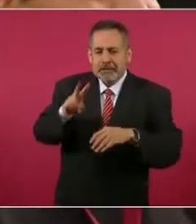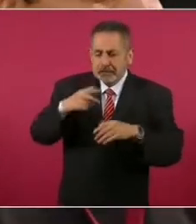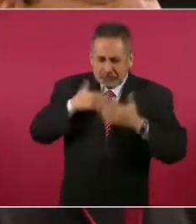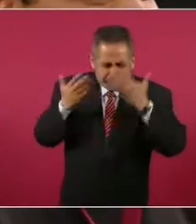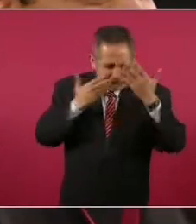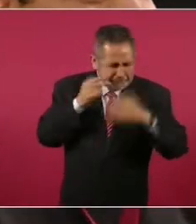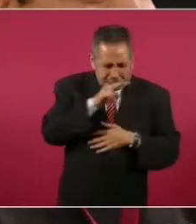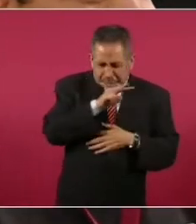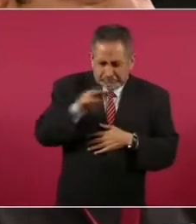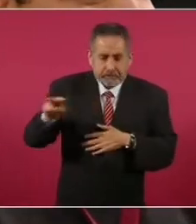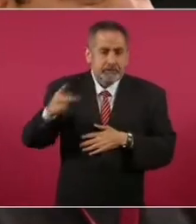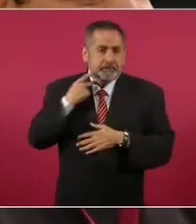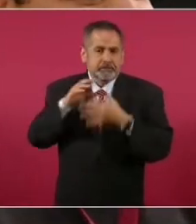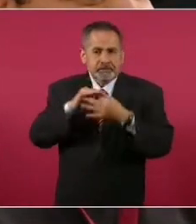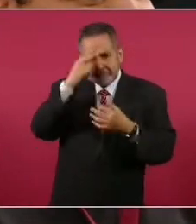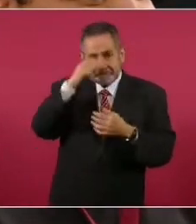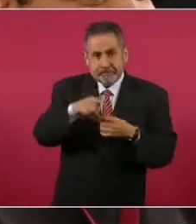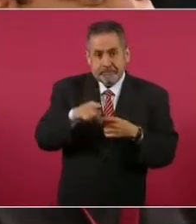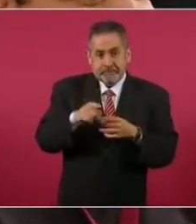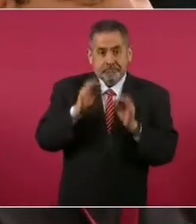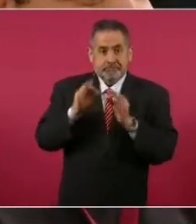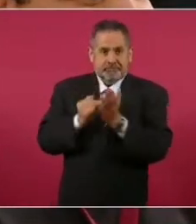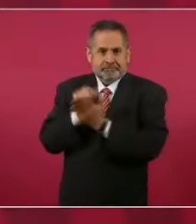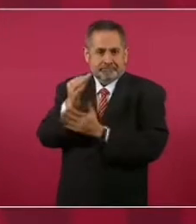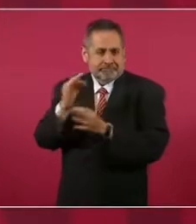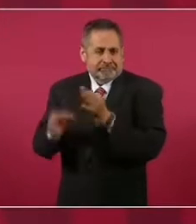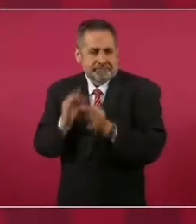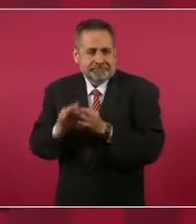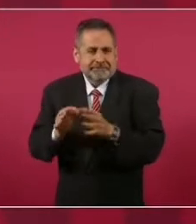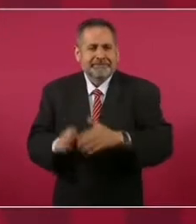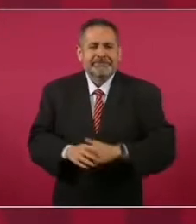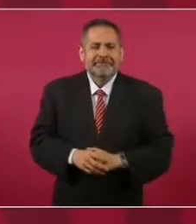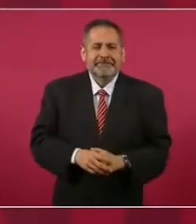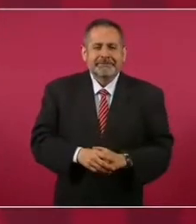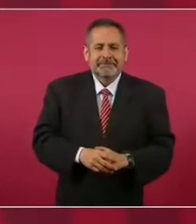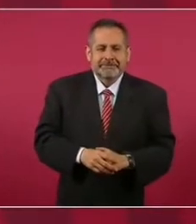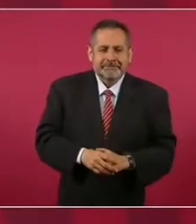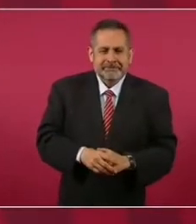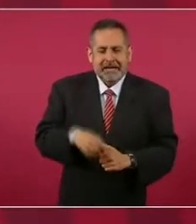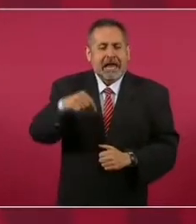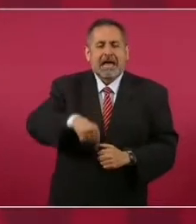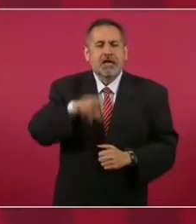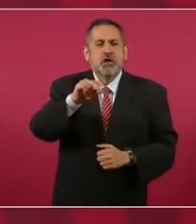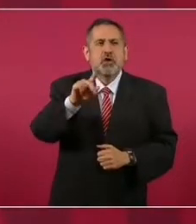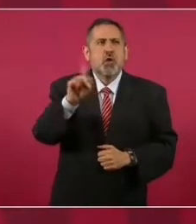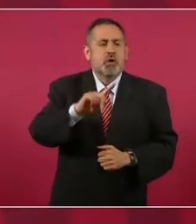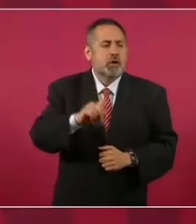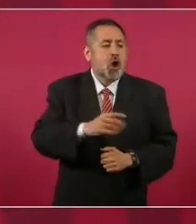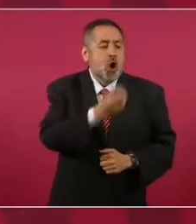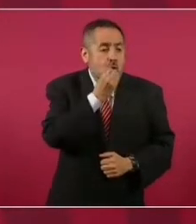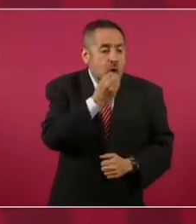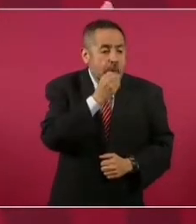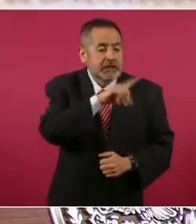los que estudiamos y seguimos de cerca la política exterior mexicana porque tiene unos principios muy firmes. ¿Cómo es si te vas?